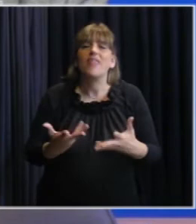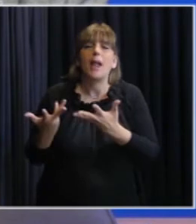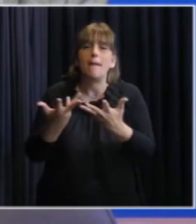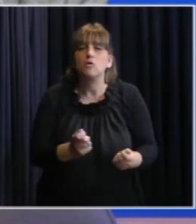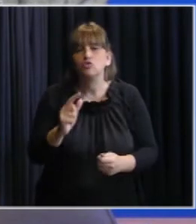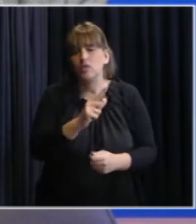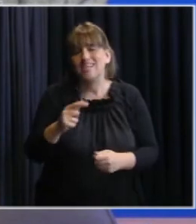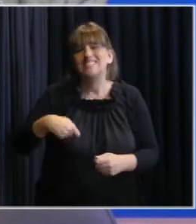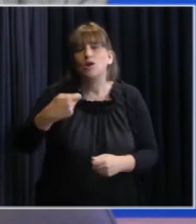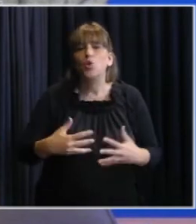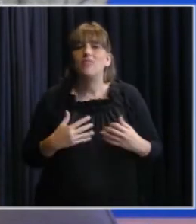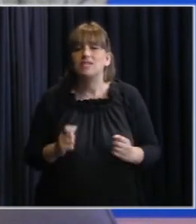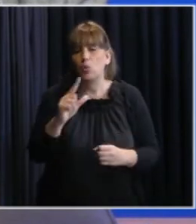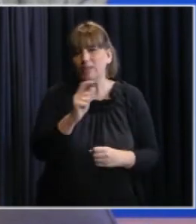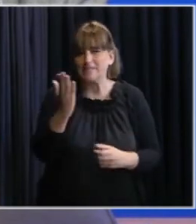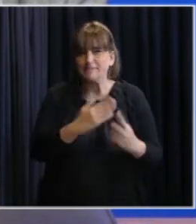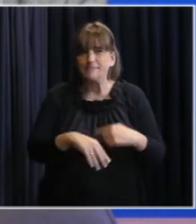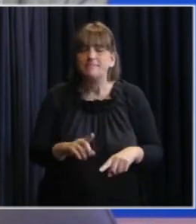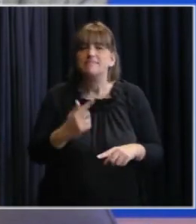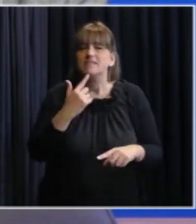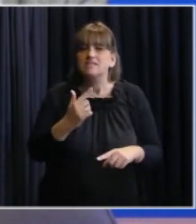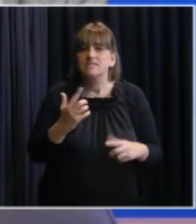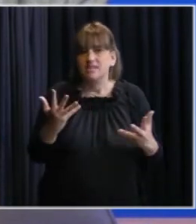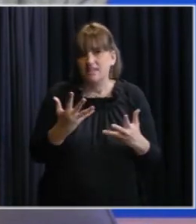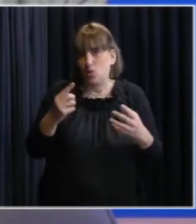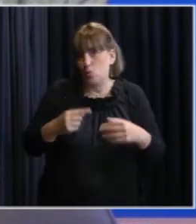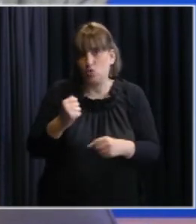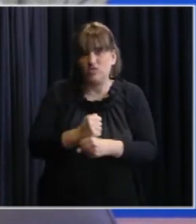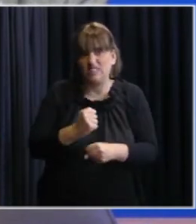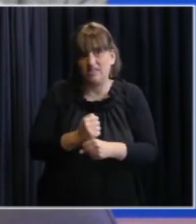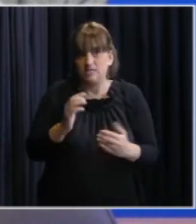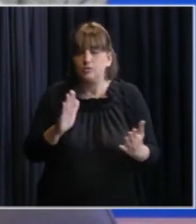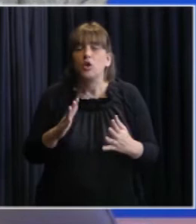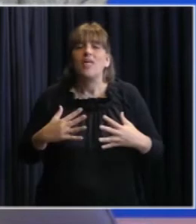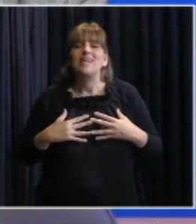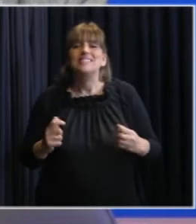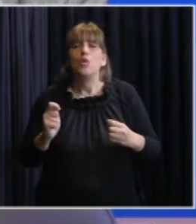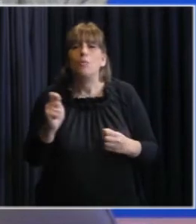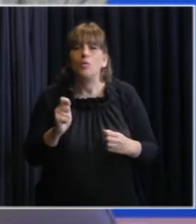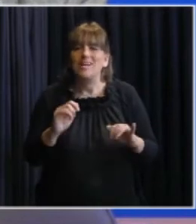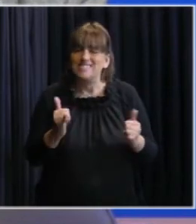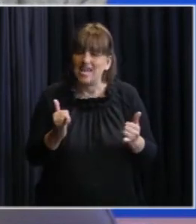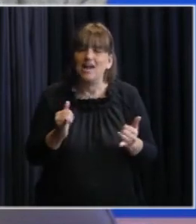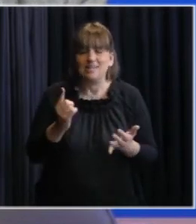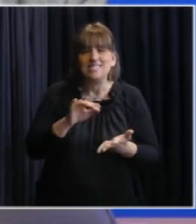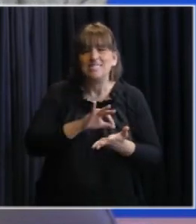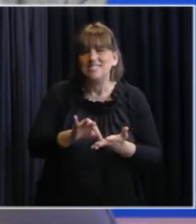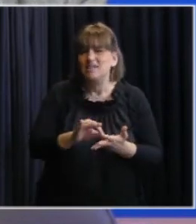del Seguro de Salud que son los que están en el frente de batalla los de ACE tienen el sistema